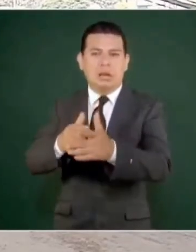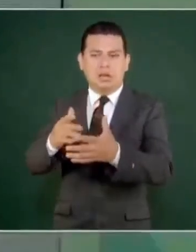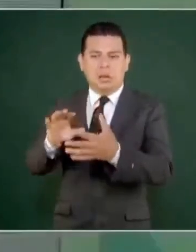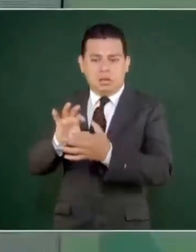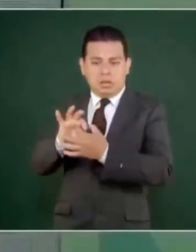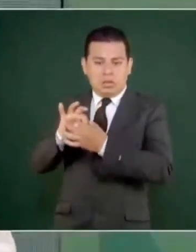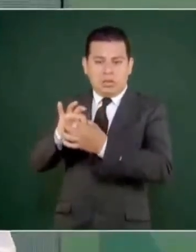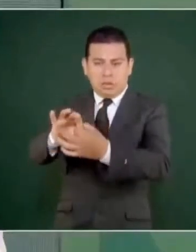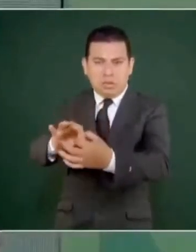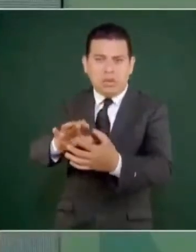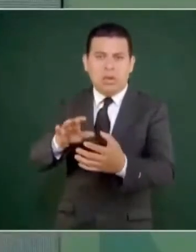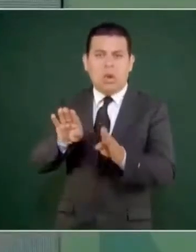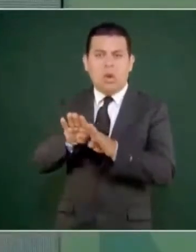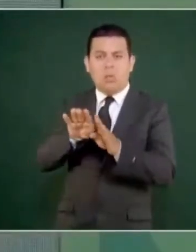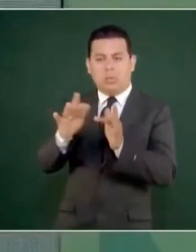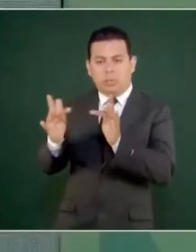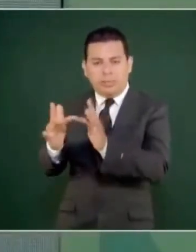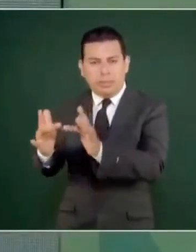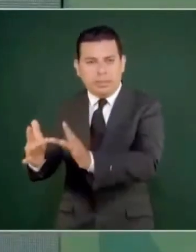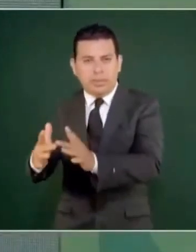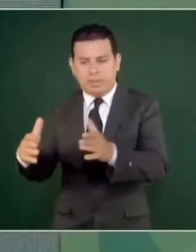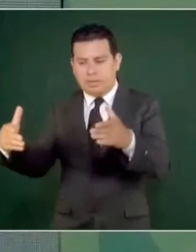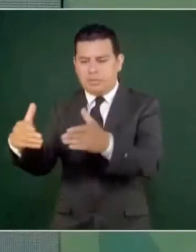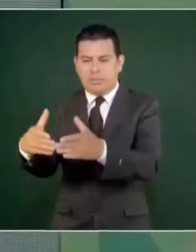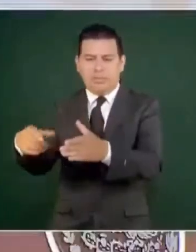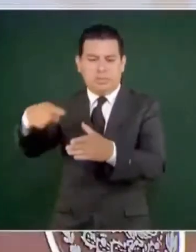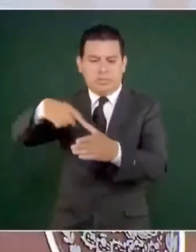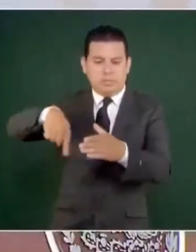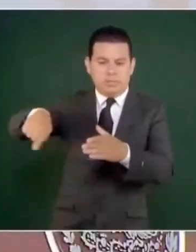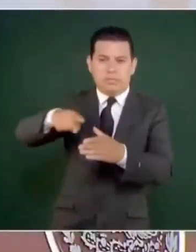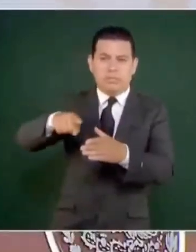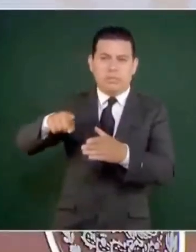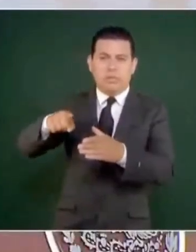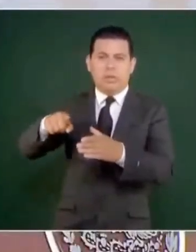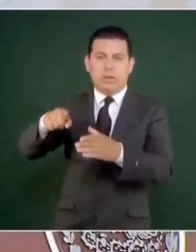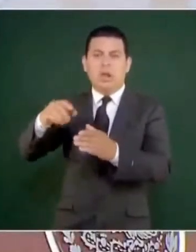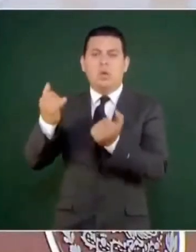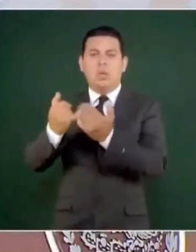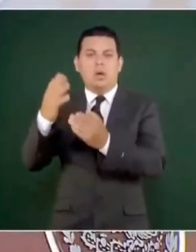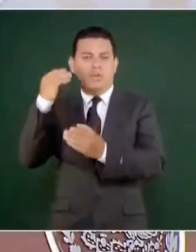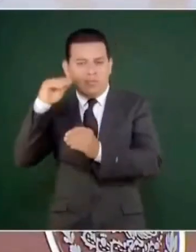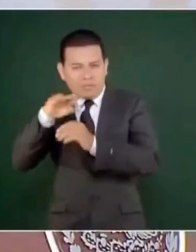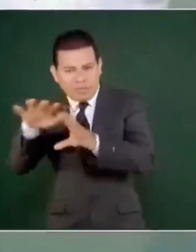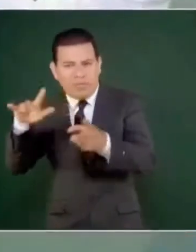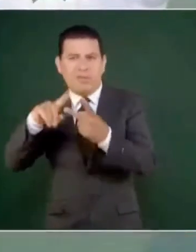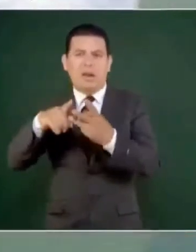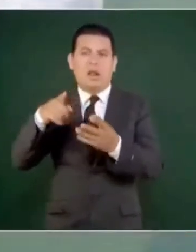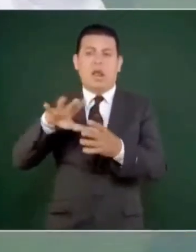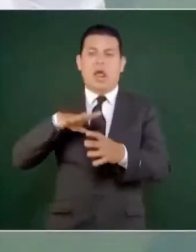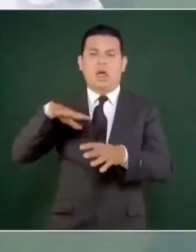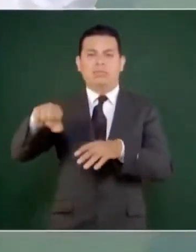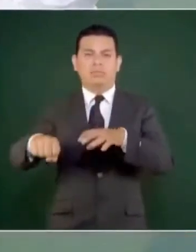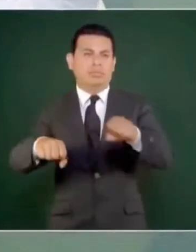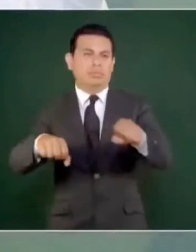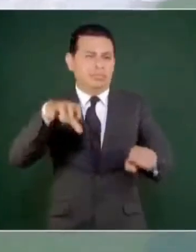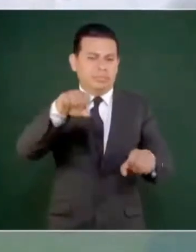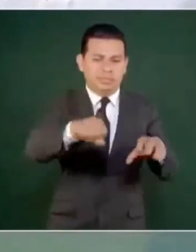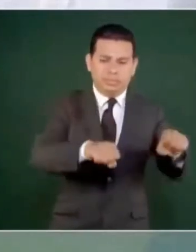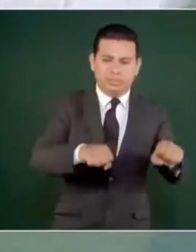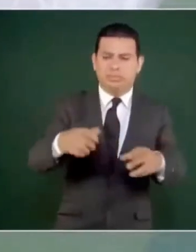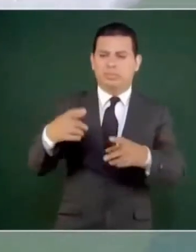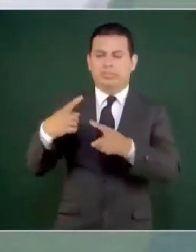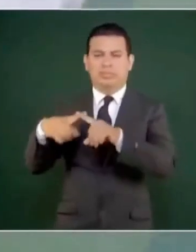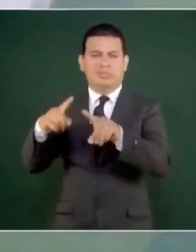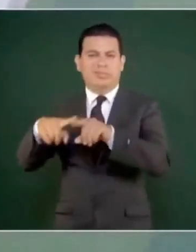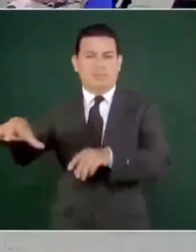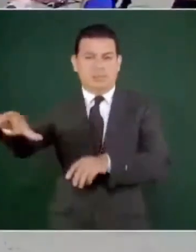remoto de Radio Fórmula de a la salida